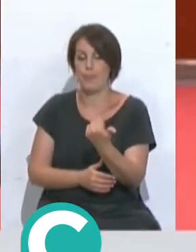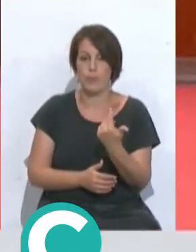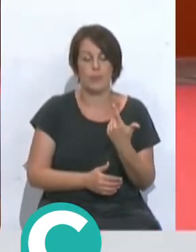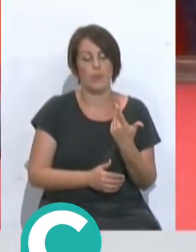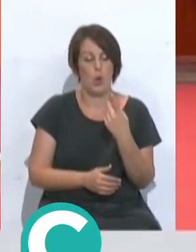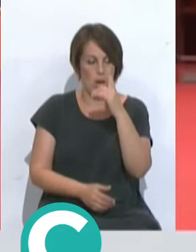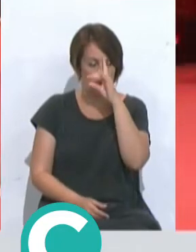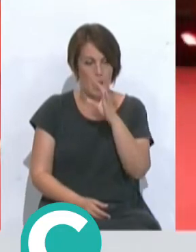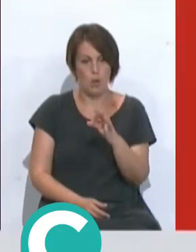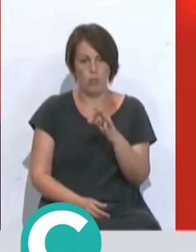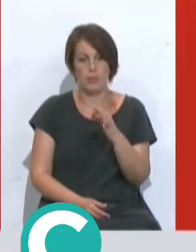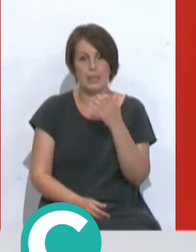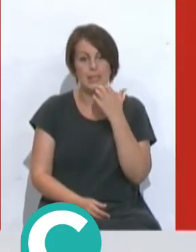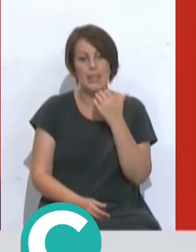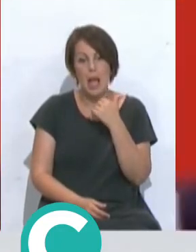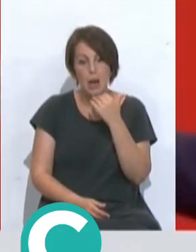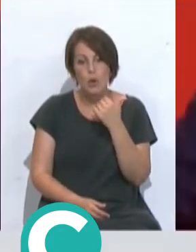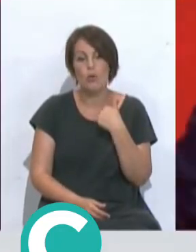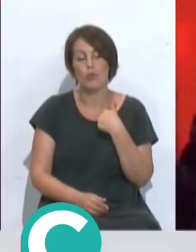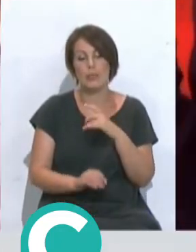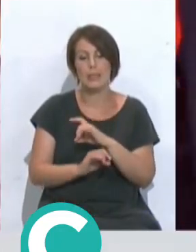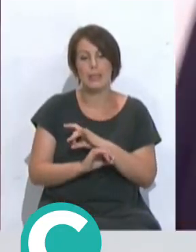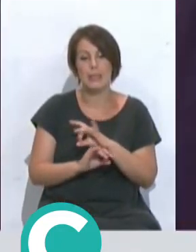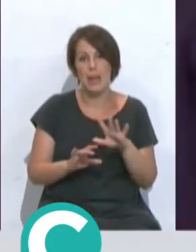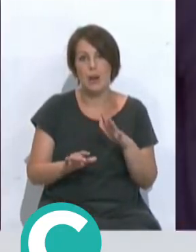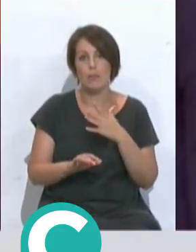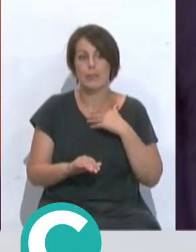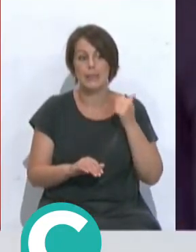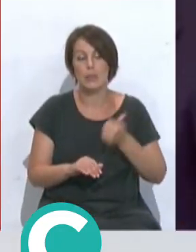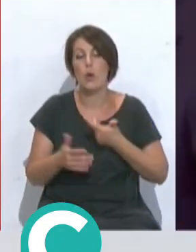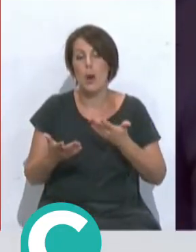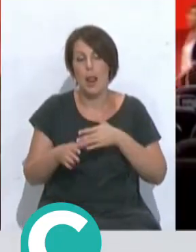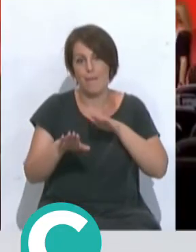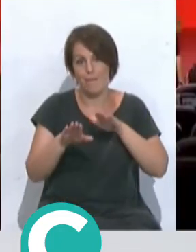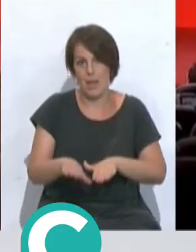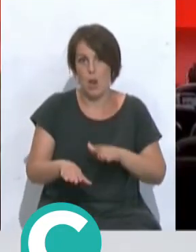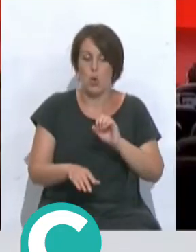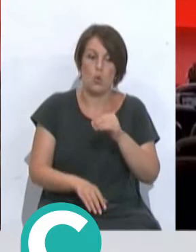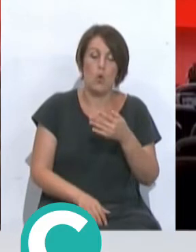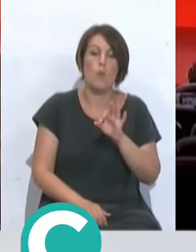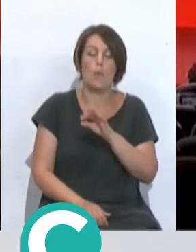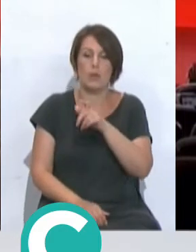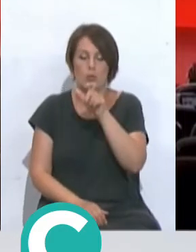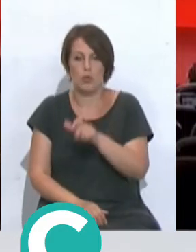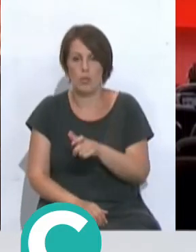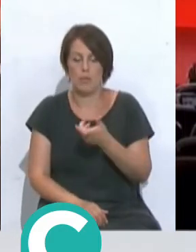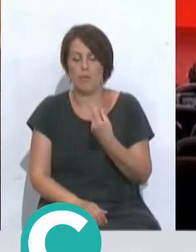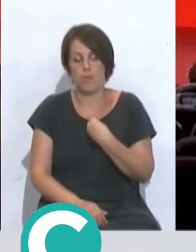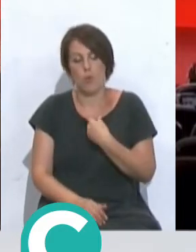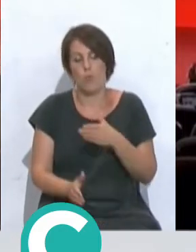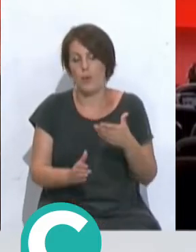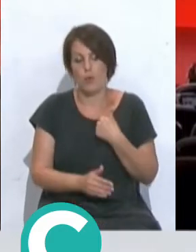y creo que si algo he dejado claro en mi trayectoria es la fidelidad sea un club o sea una persona en el momento que